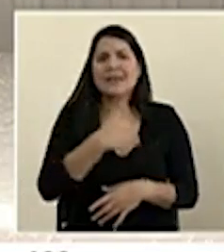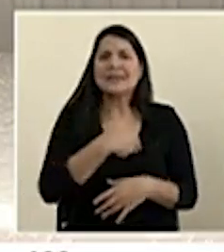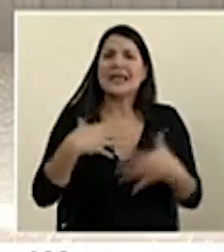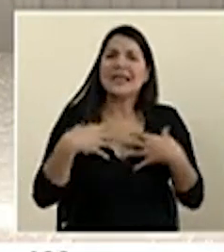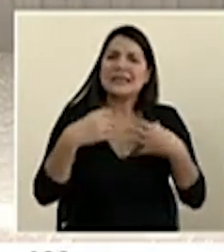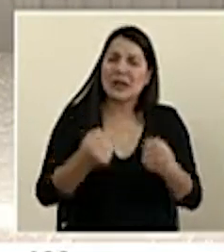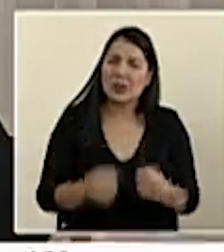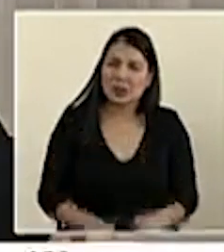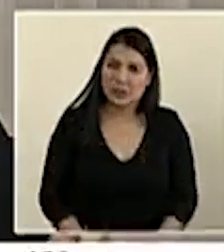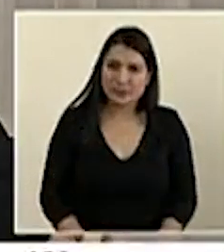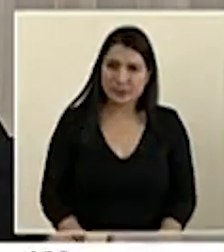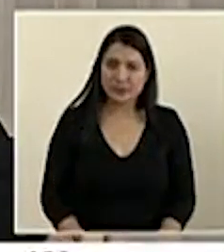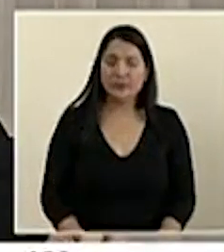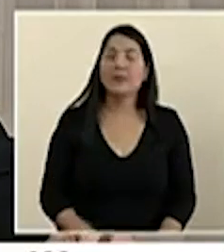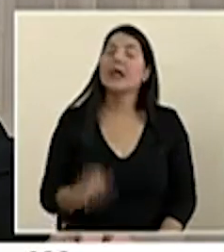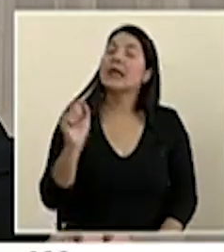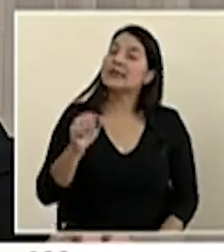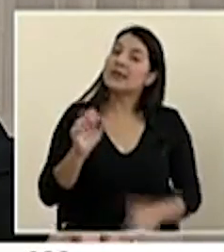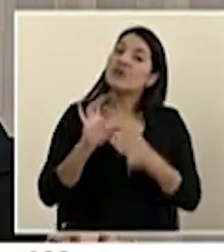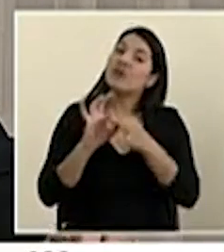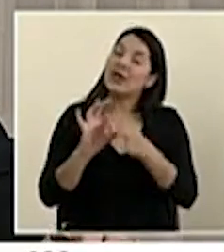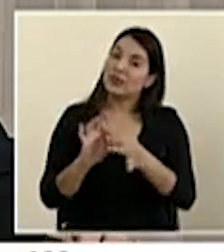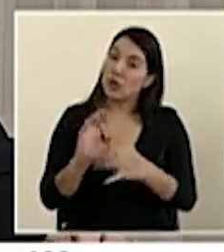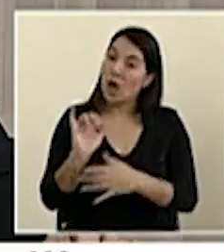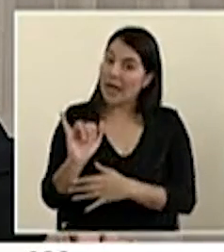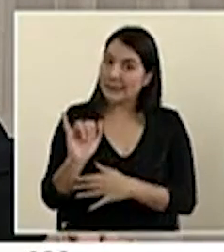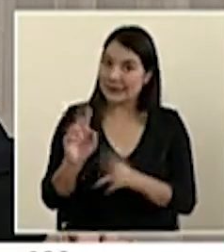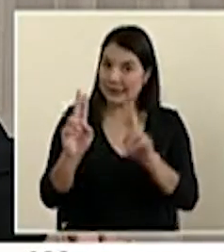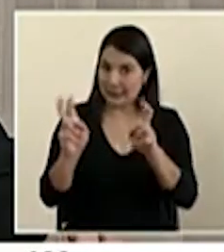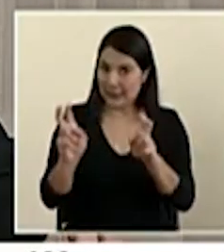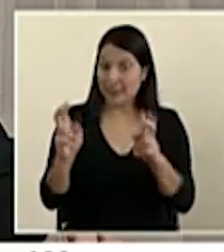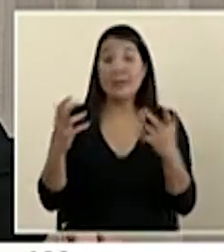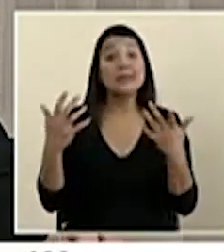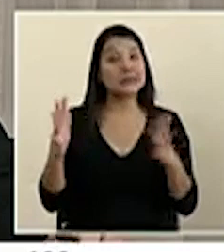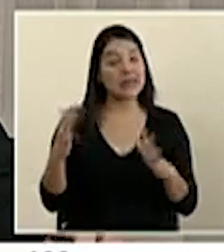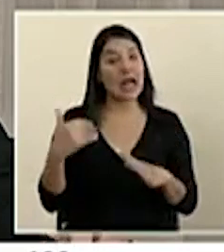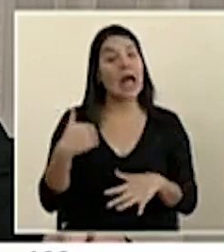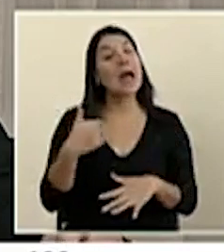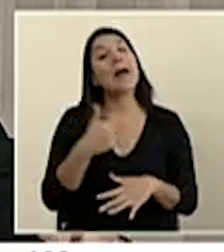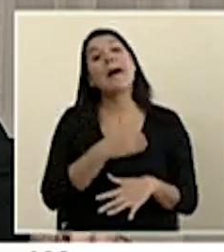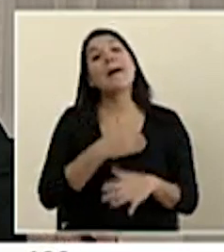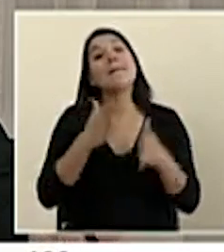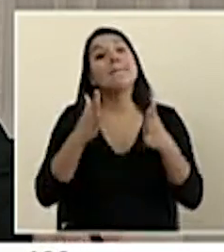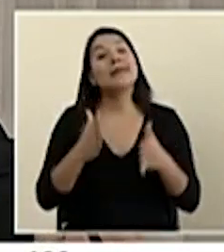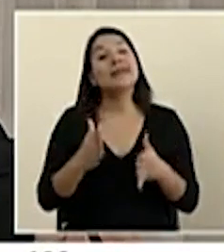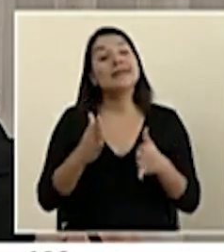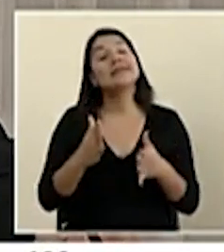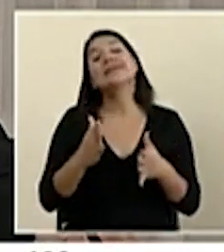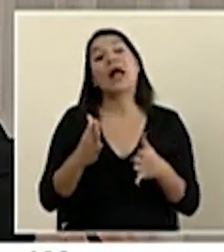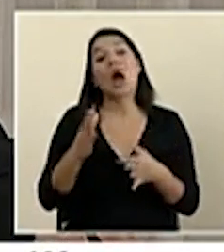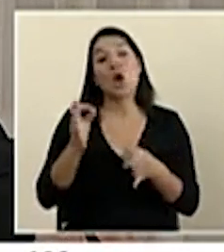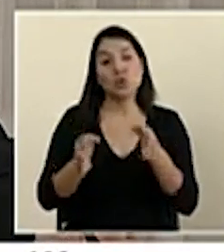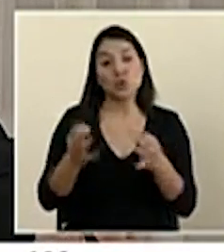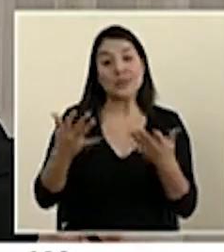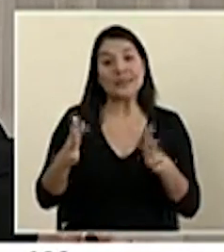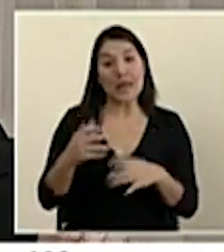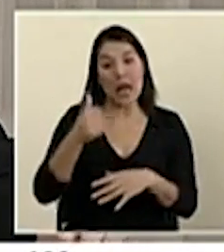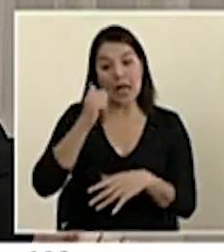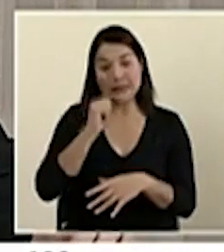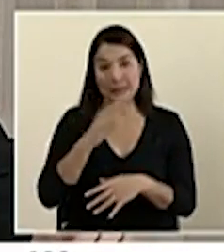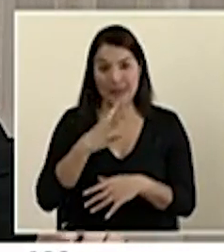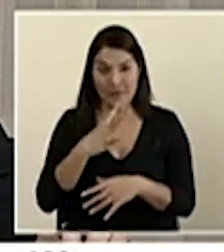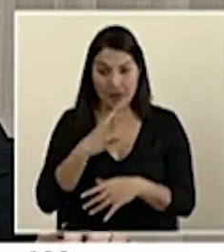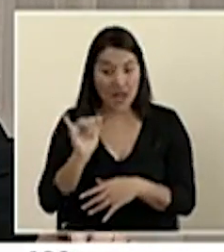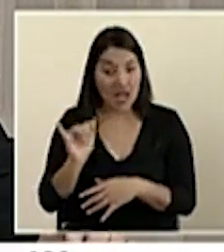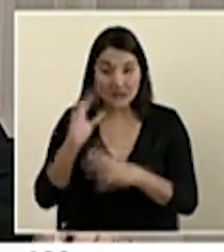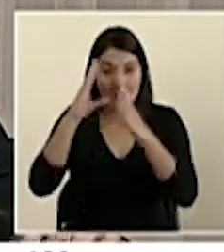liberación? Sí, con respecto a ese asunto, ya la Ministra de Justicia se refirió ampliamente ayer, la información es